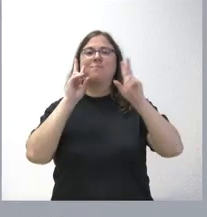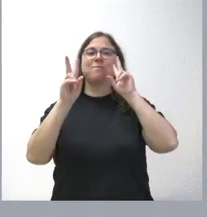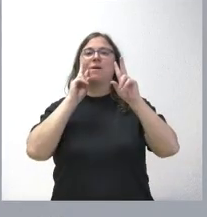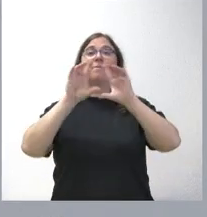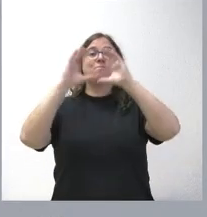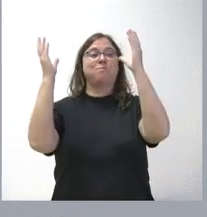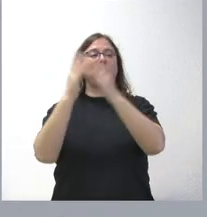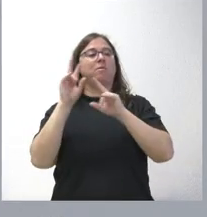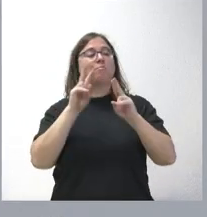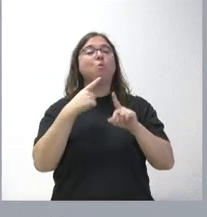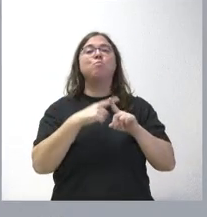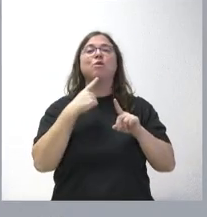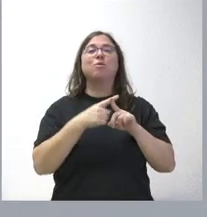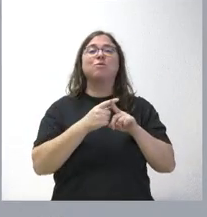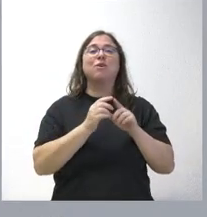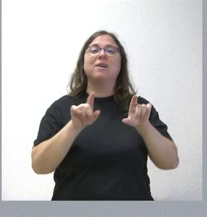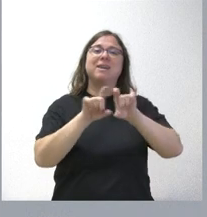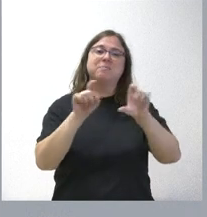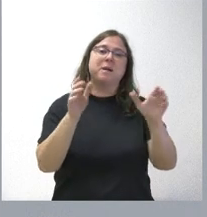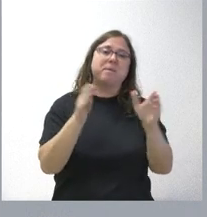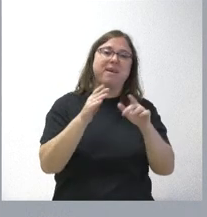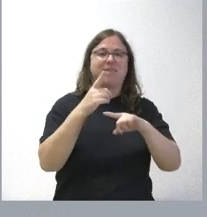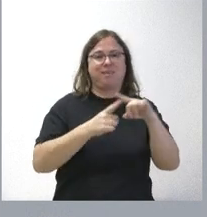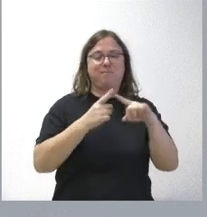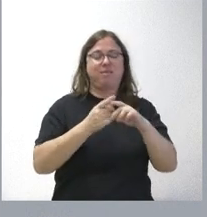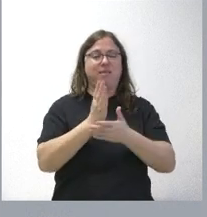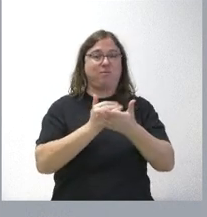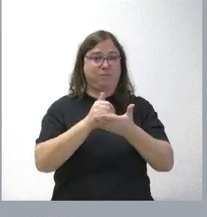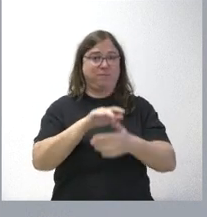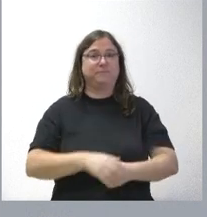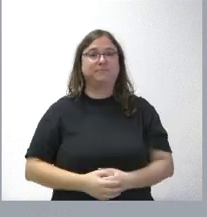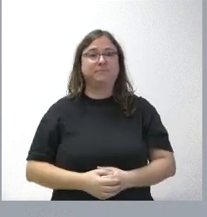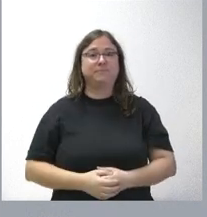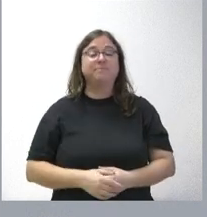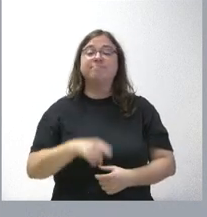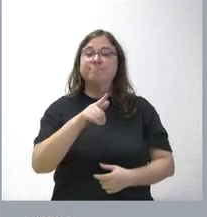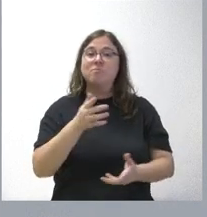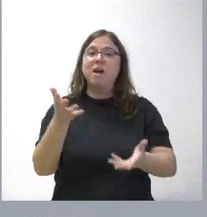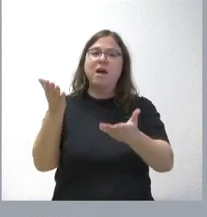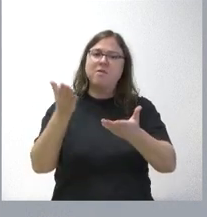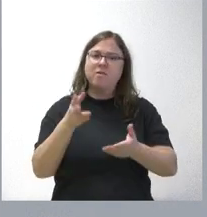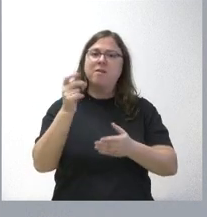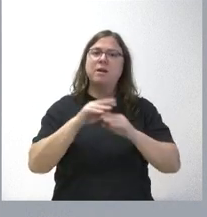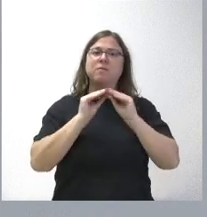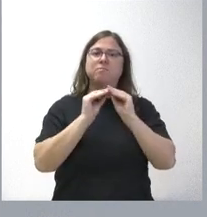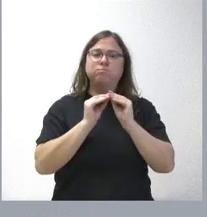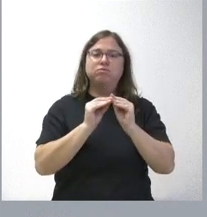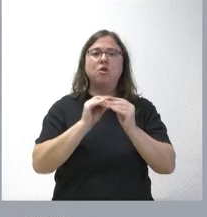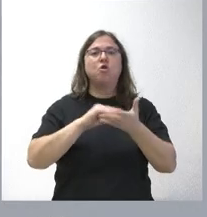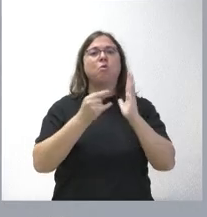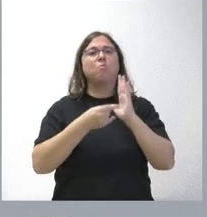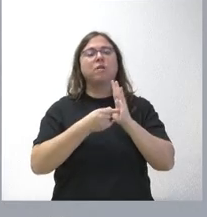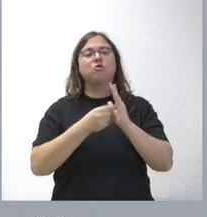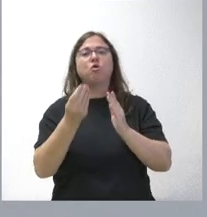de productos de pequeñas y medianas empresas de la comunidad. Y va a ayudar a diseñar y ejecutar sus proyectos de comercio